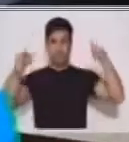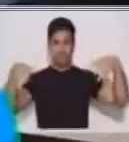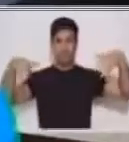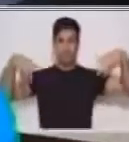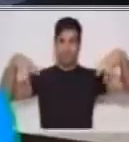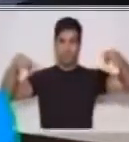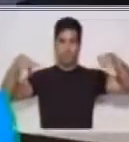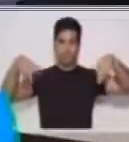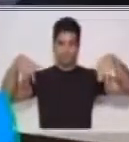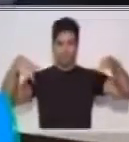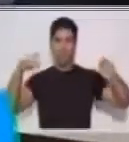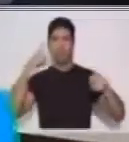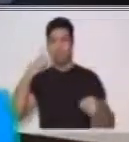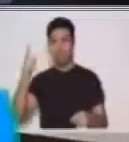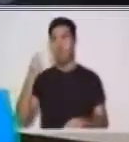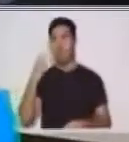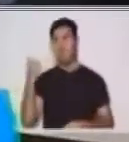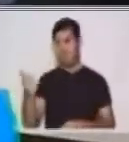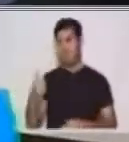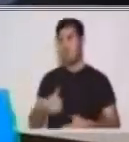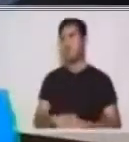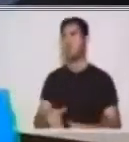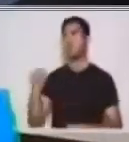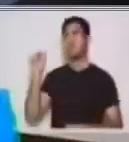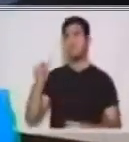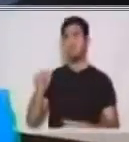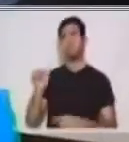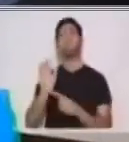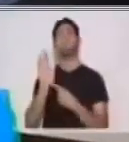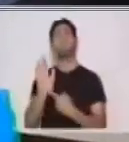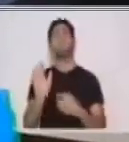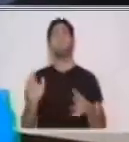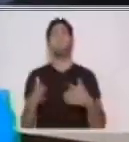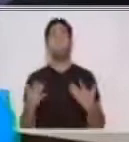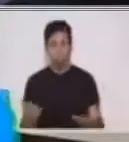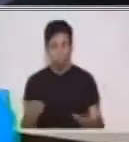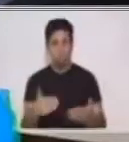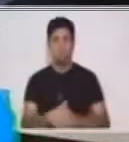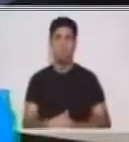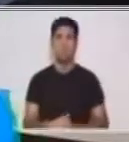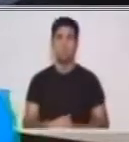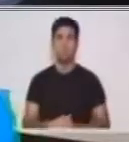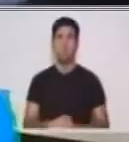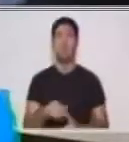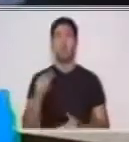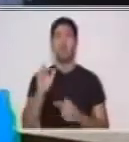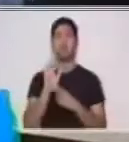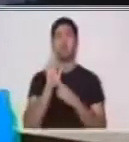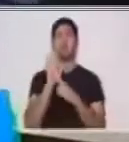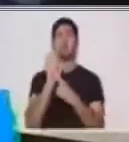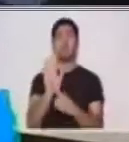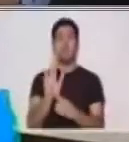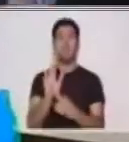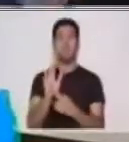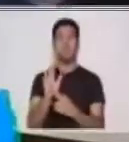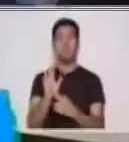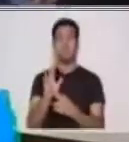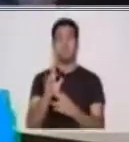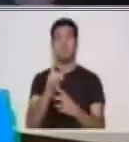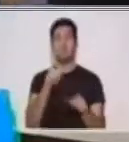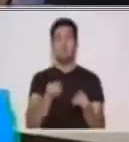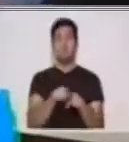todo el contorno. Esta representación se basa prácticamente en la representación de textiles